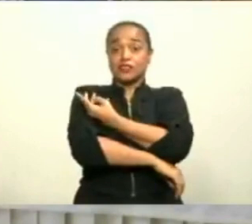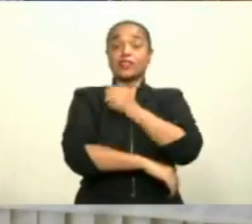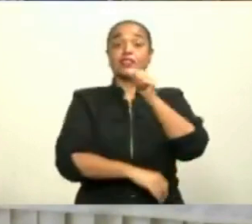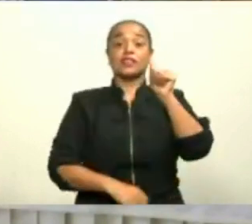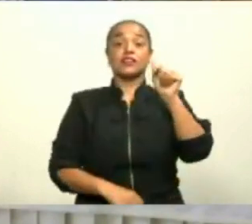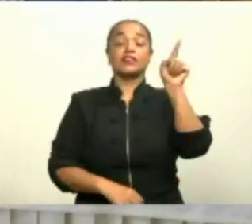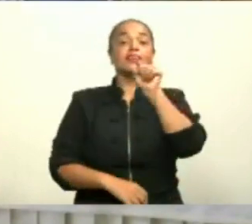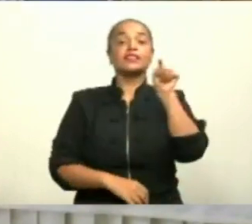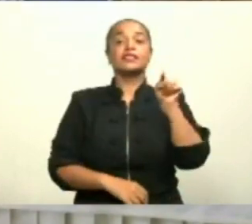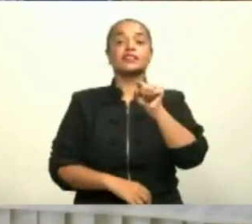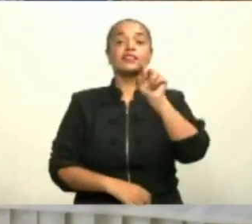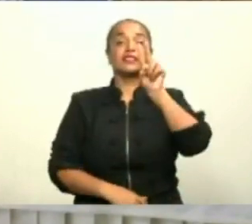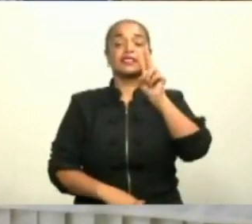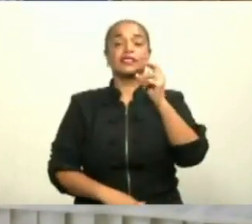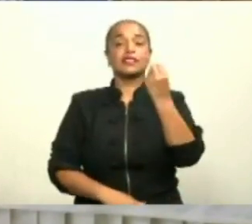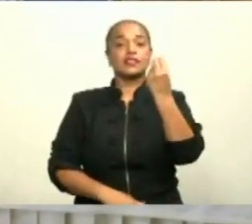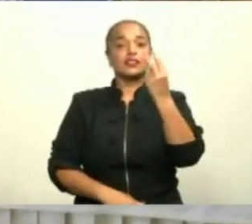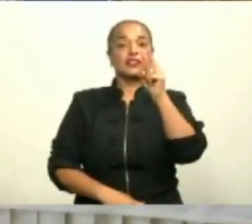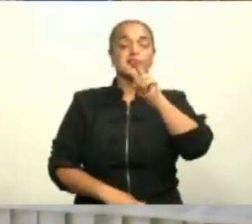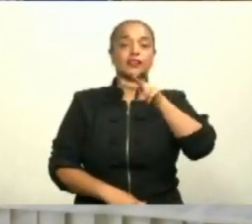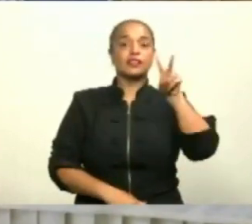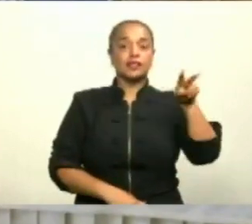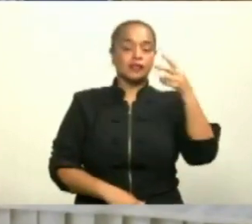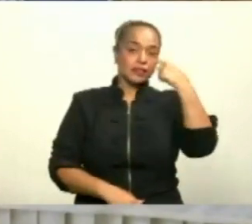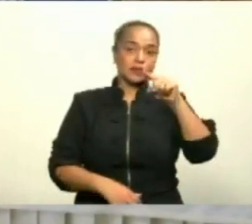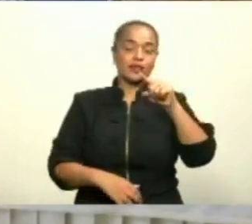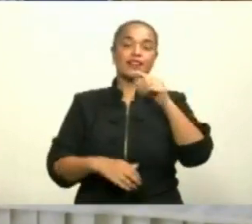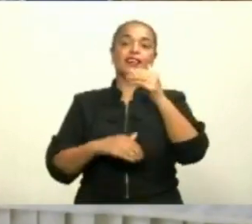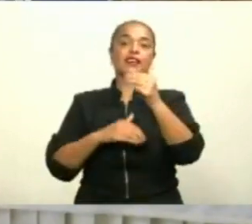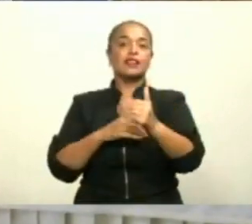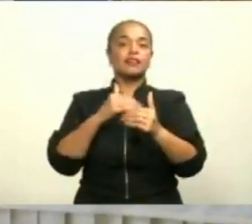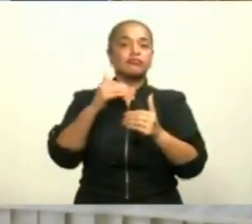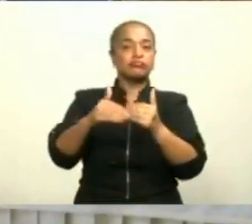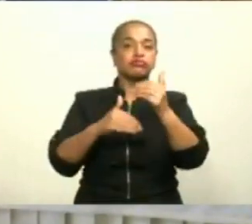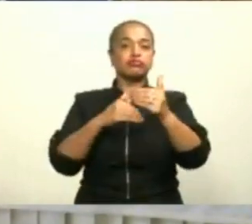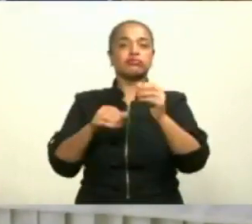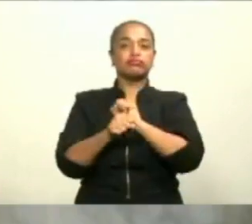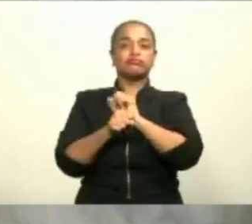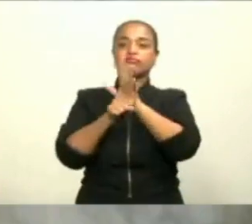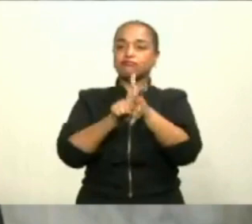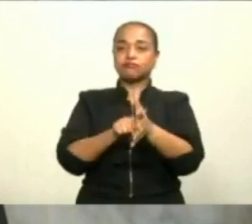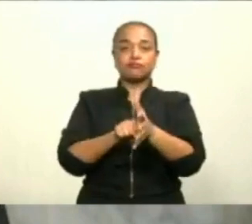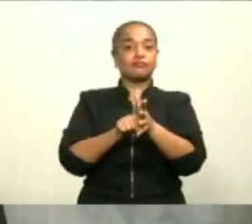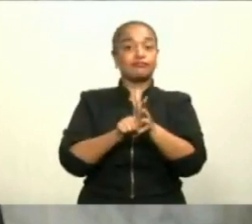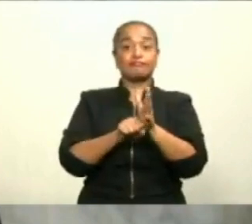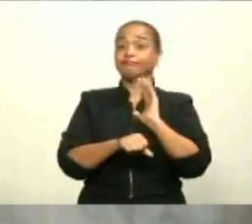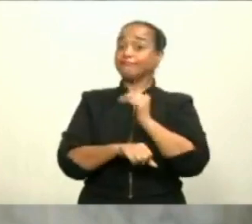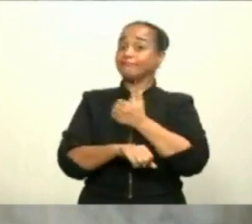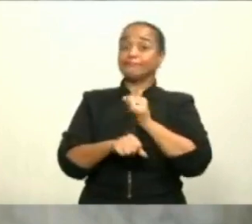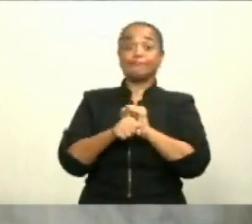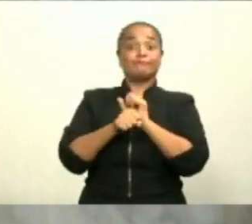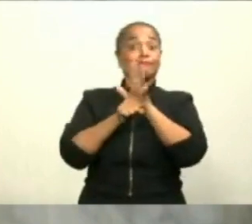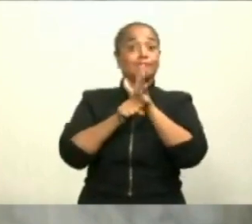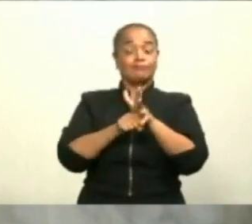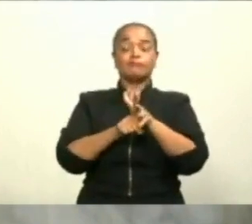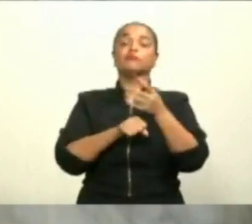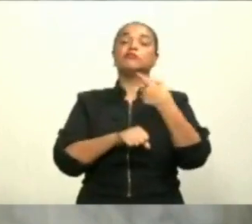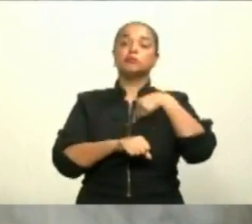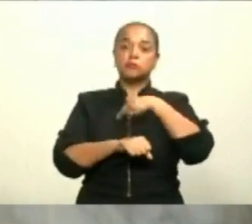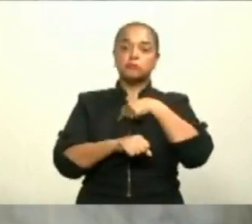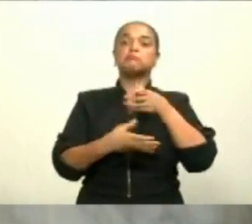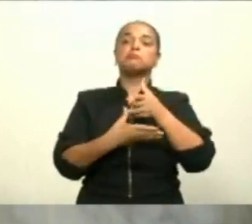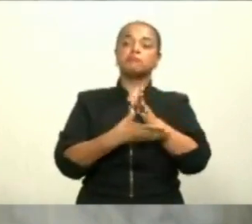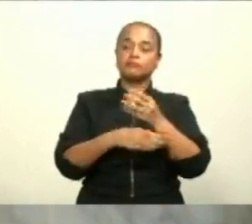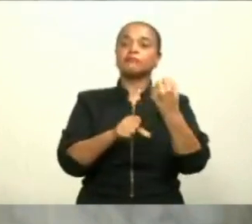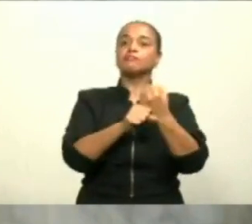para su plan de vacunación contra el COVID-19. Esta pandemia nos ha permitido trabajar en República Dominicana bajo alianzas